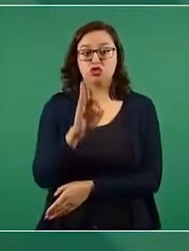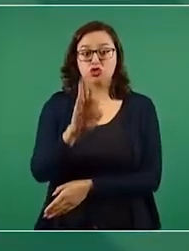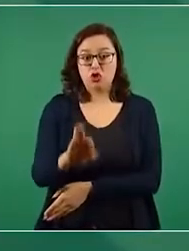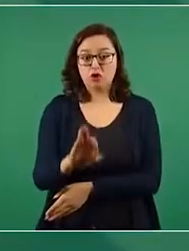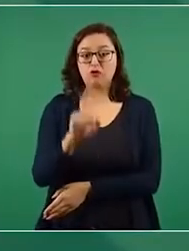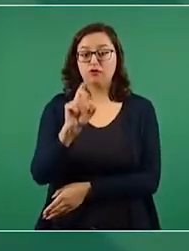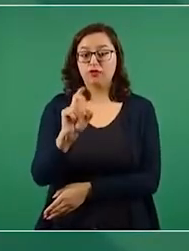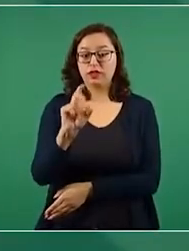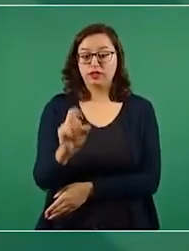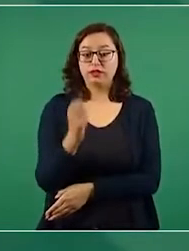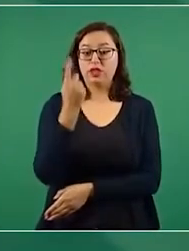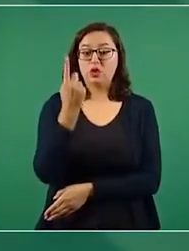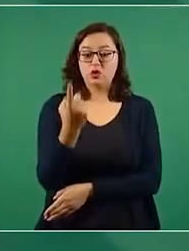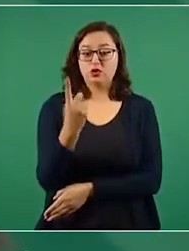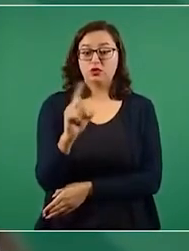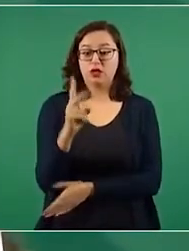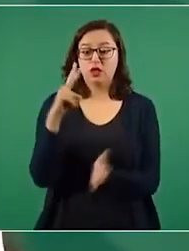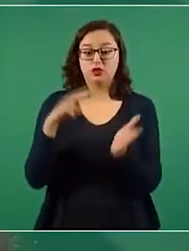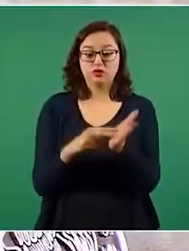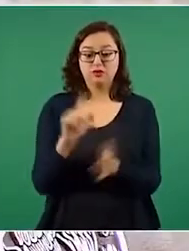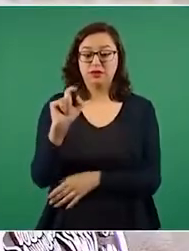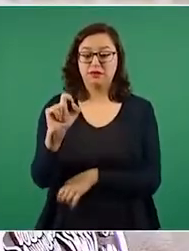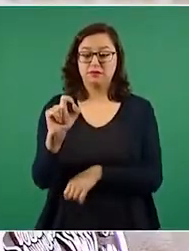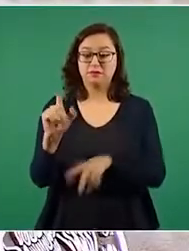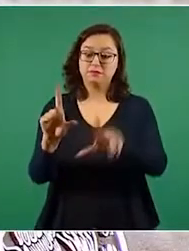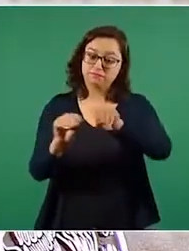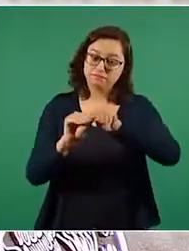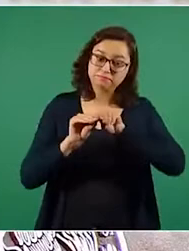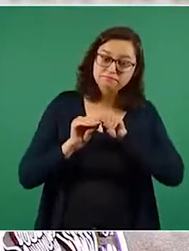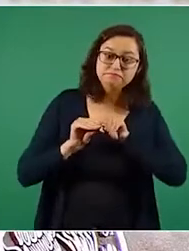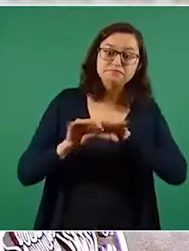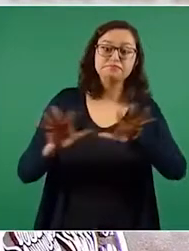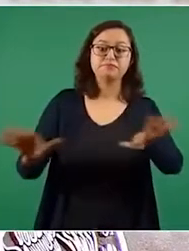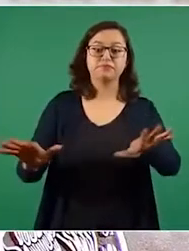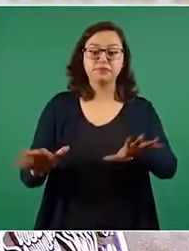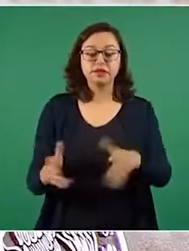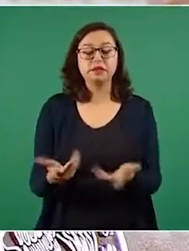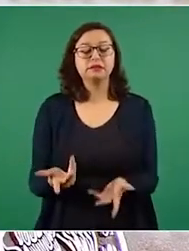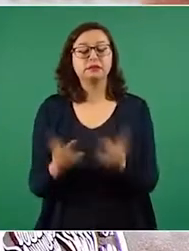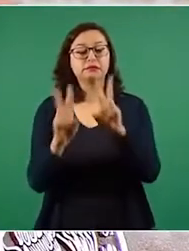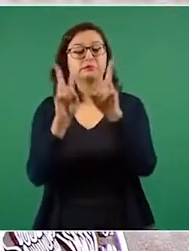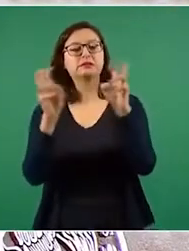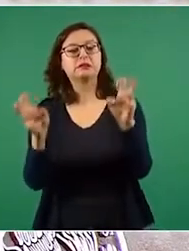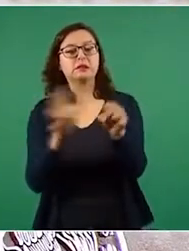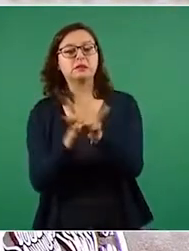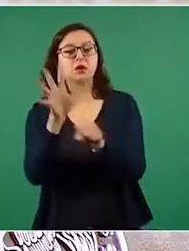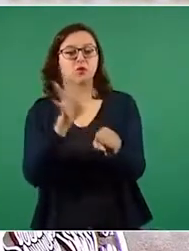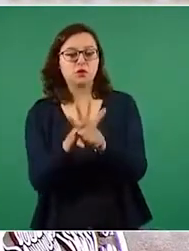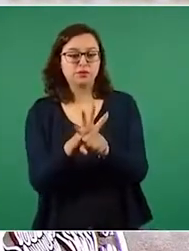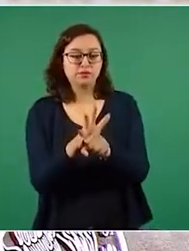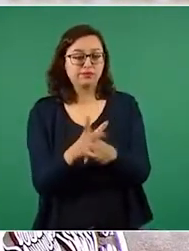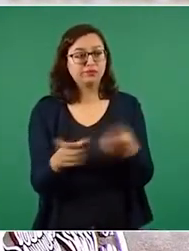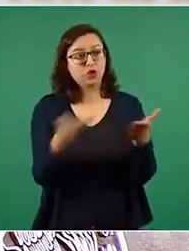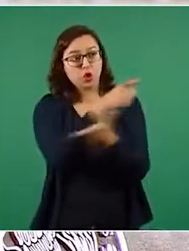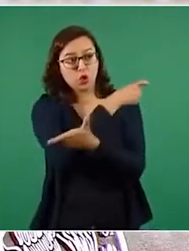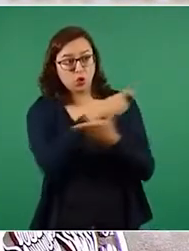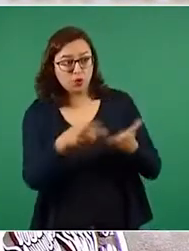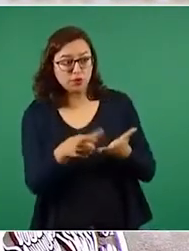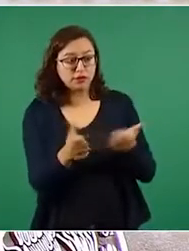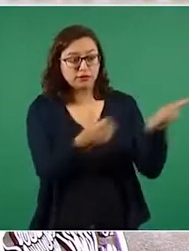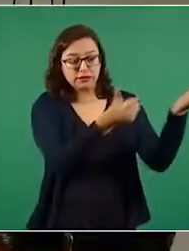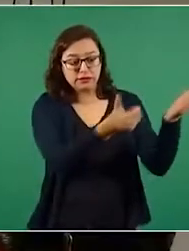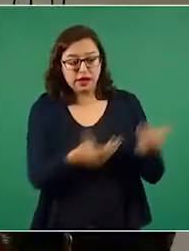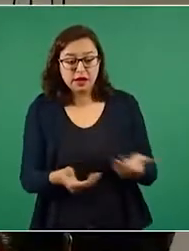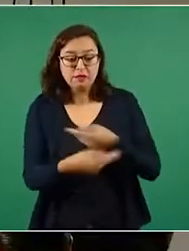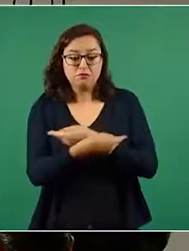diciembre de 2020, en el que plantea sustituir gradualmente el uso, adquisición, distribución,